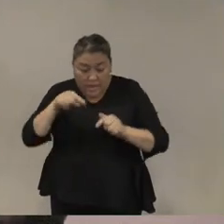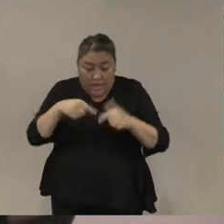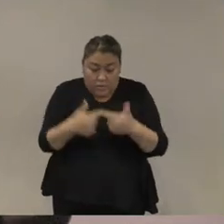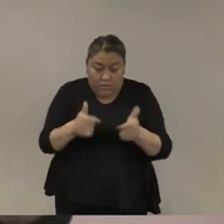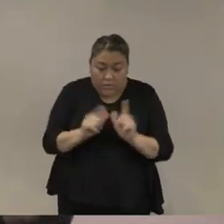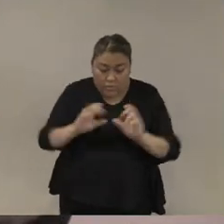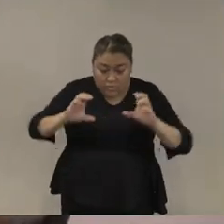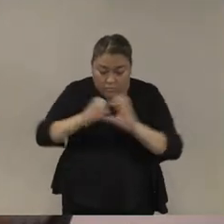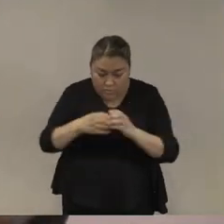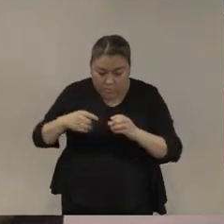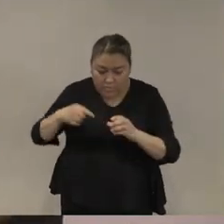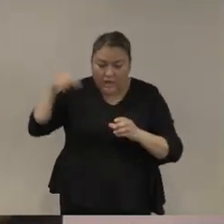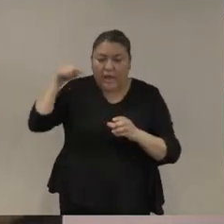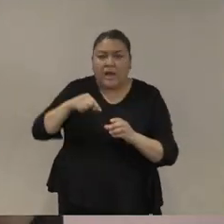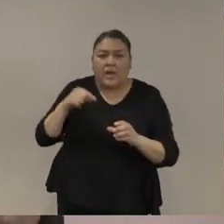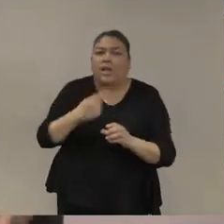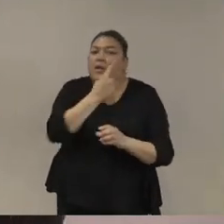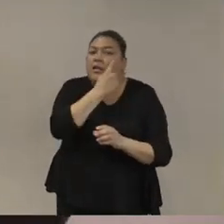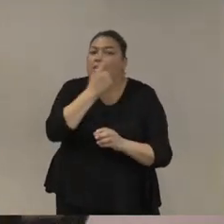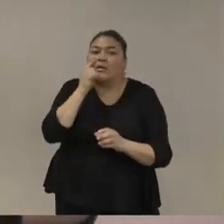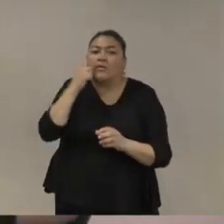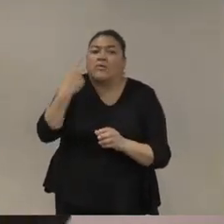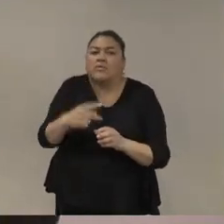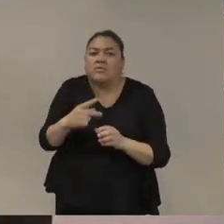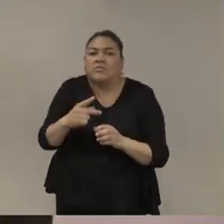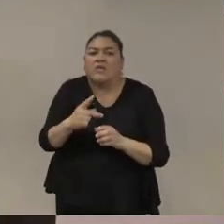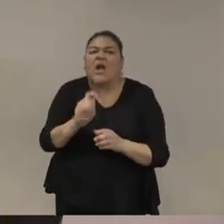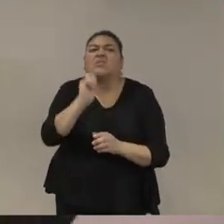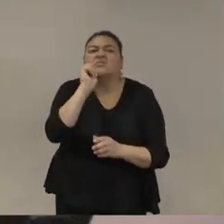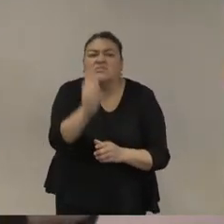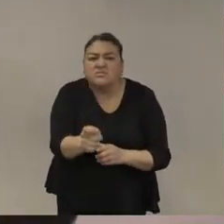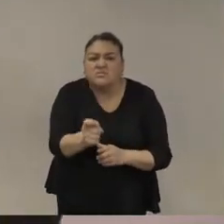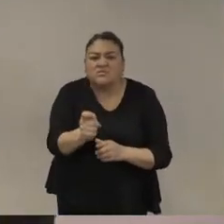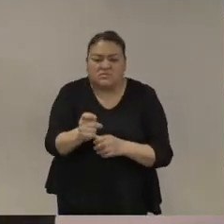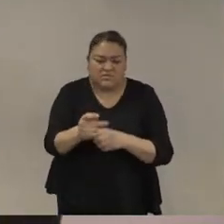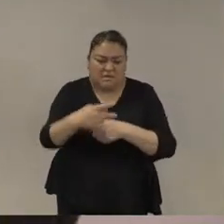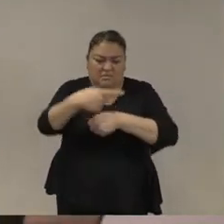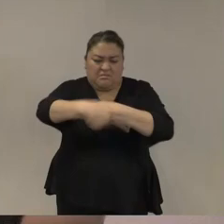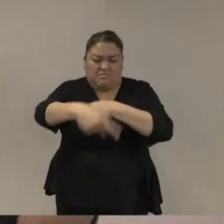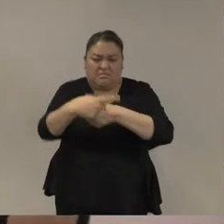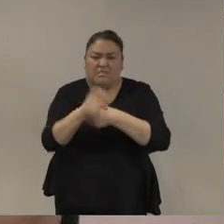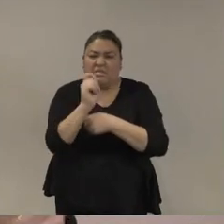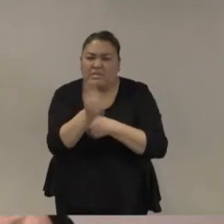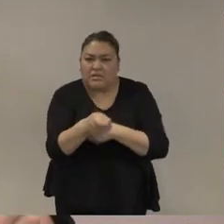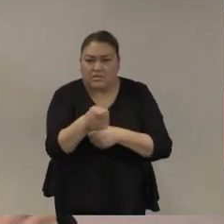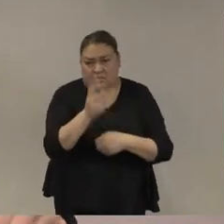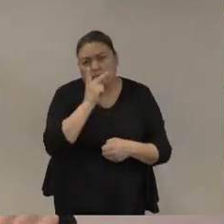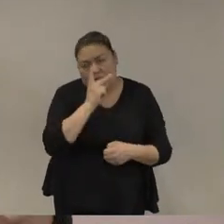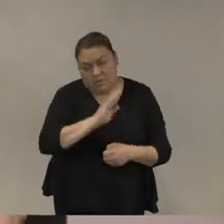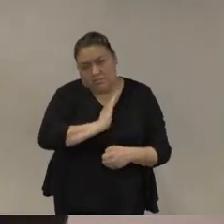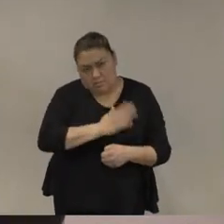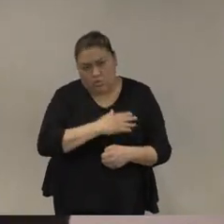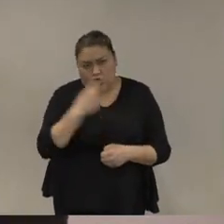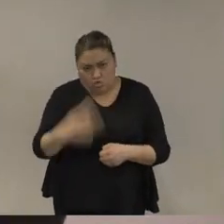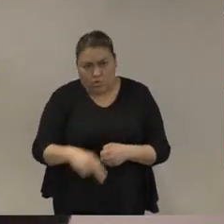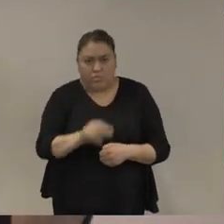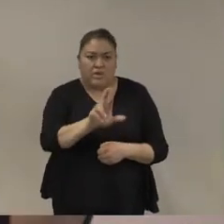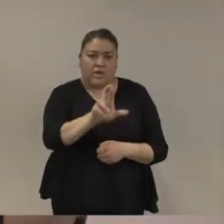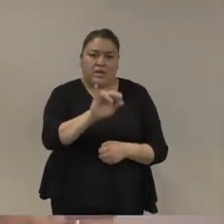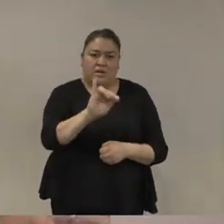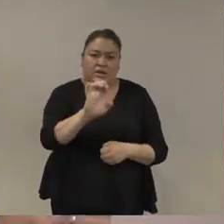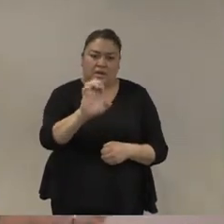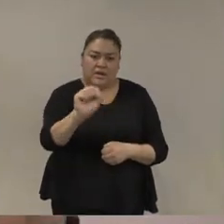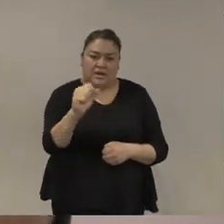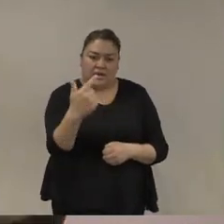cuáles son las situaciones que se encuadran o no bajo esas categorías y en situaciones de